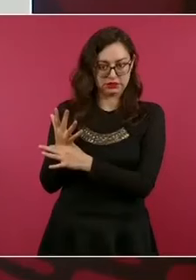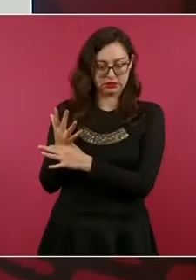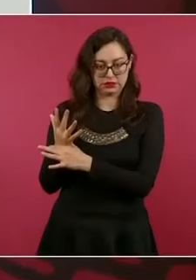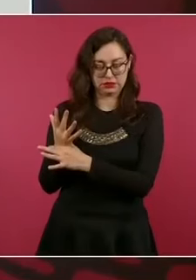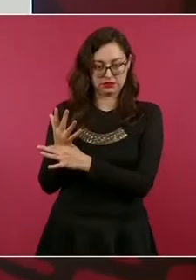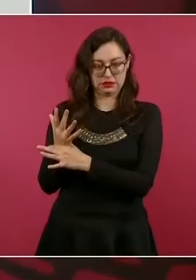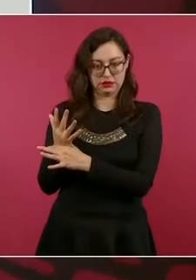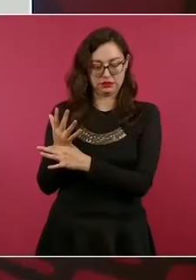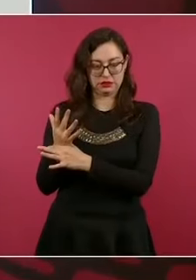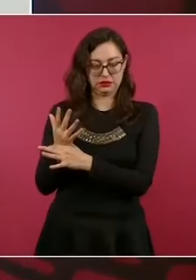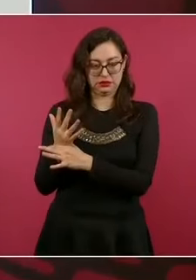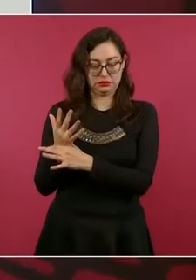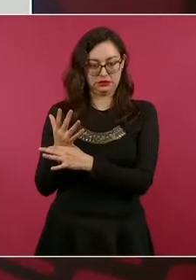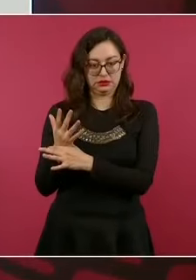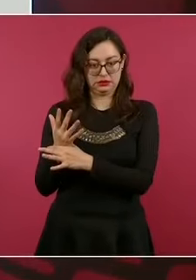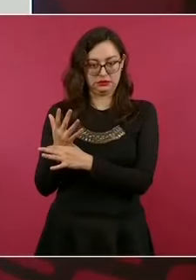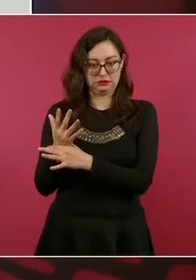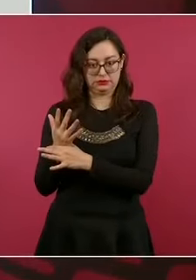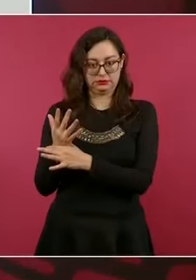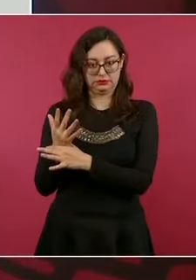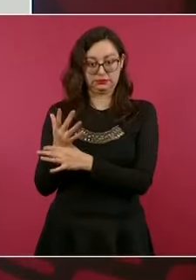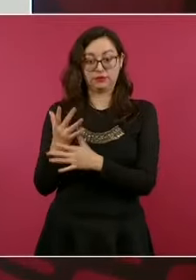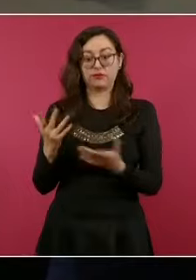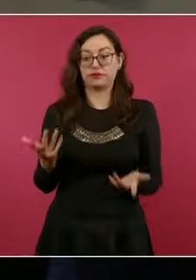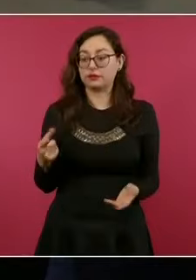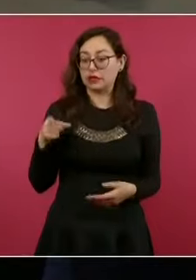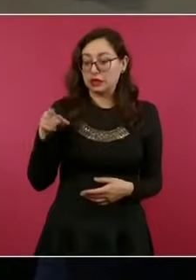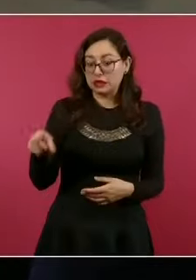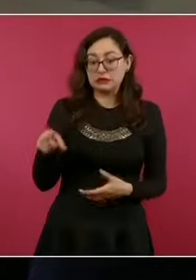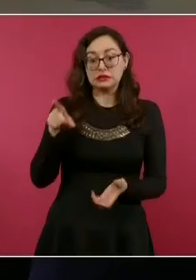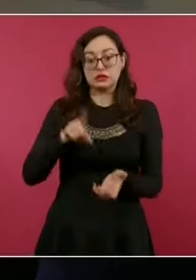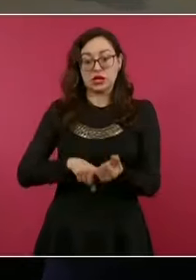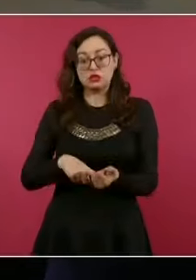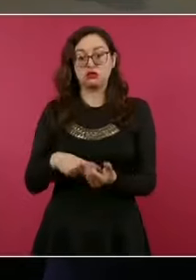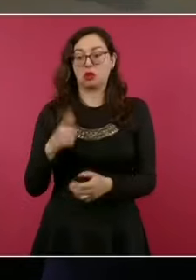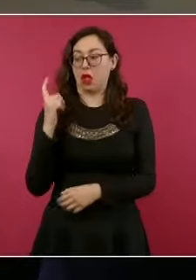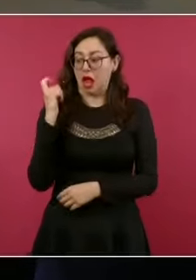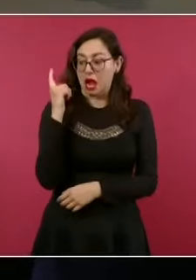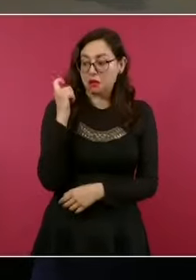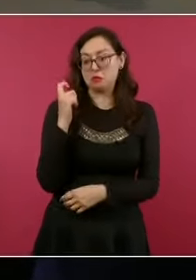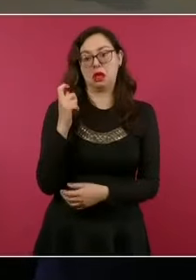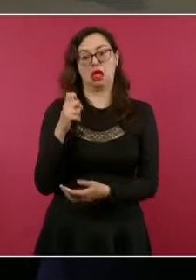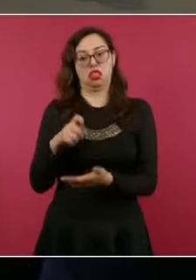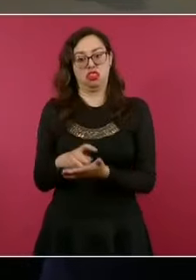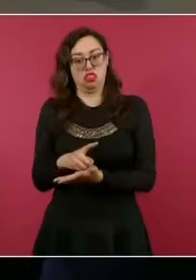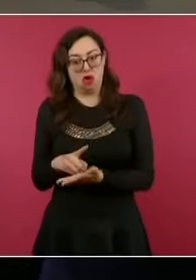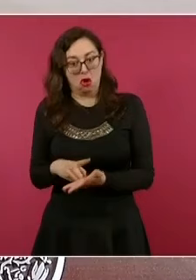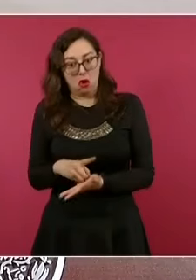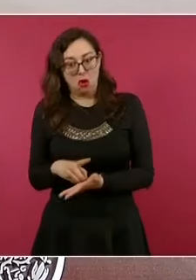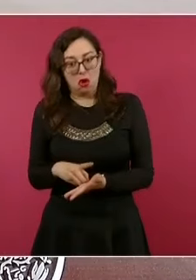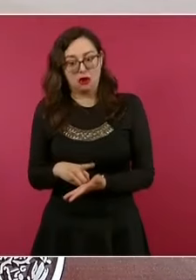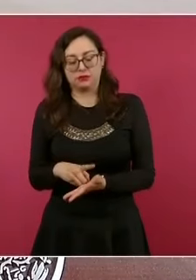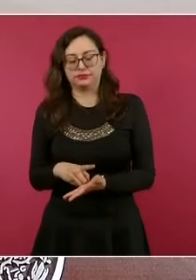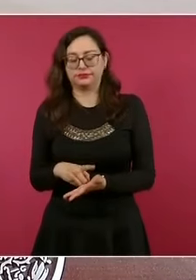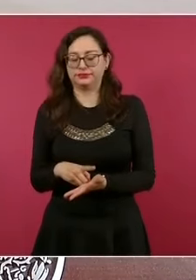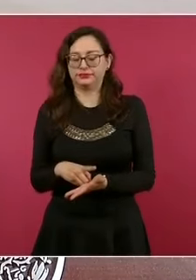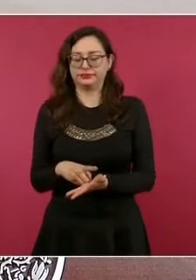incluso tenían armas y droga, pues